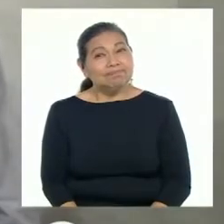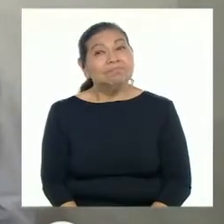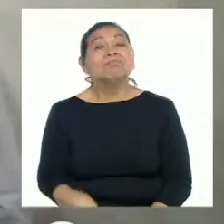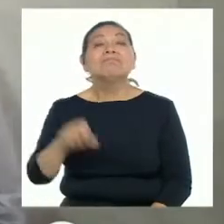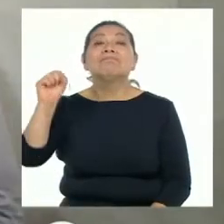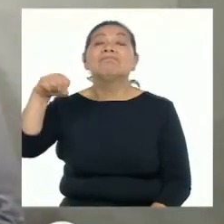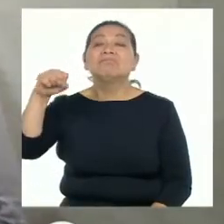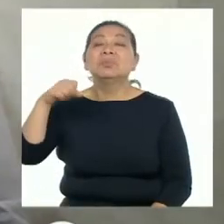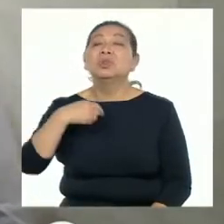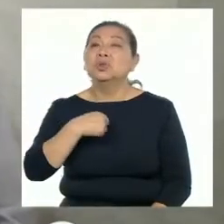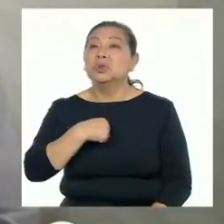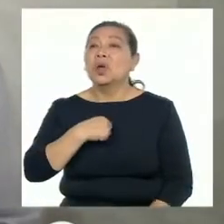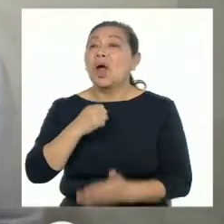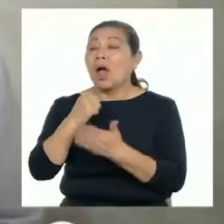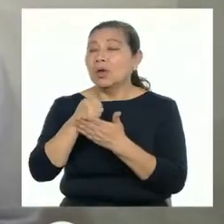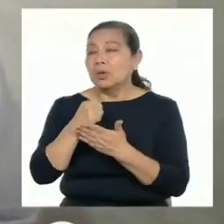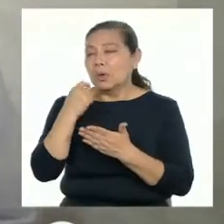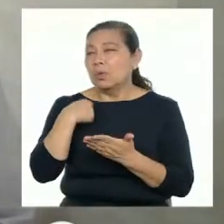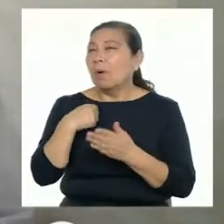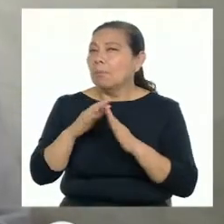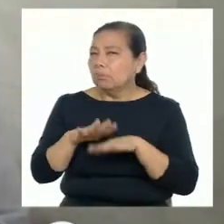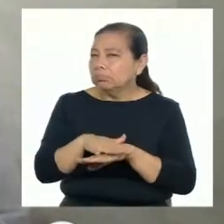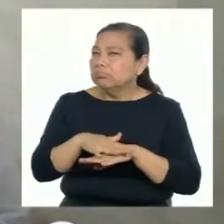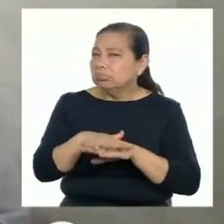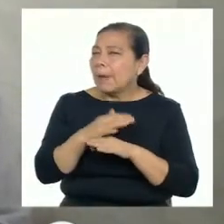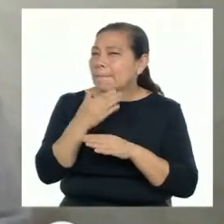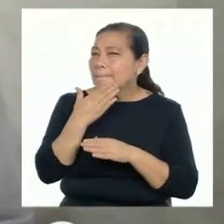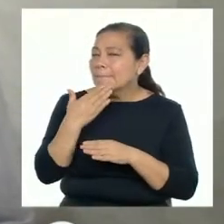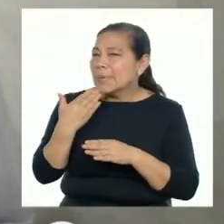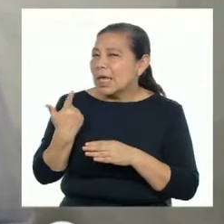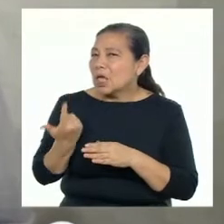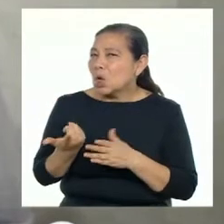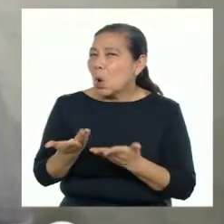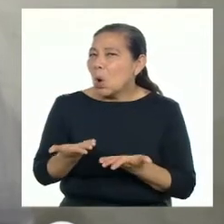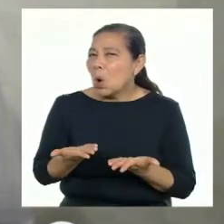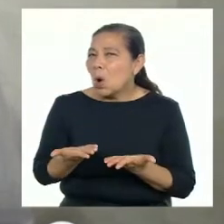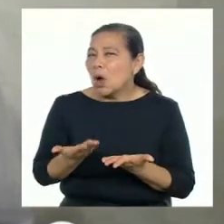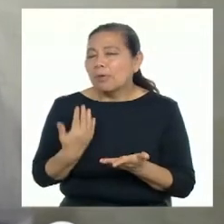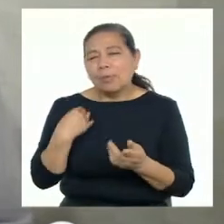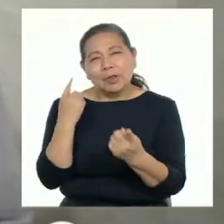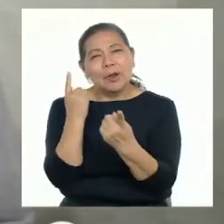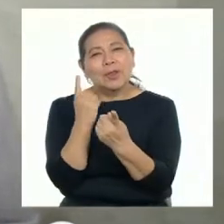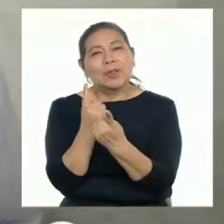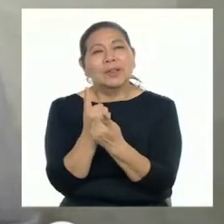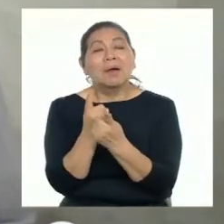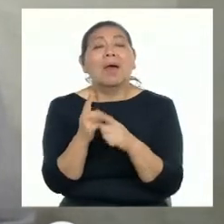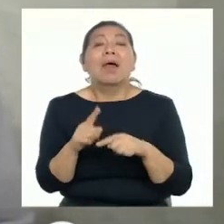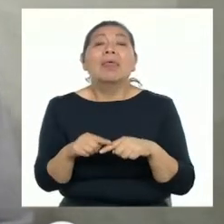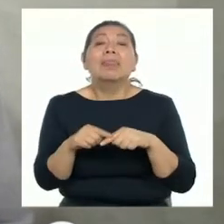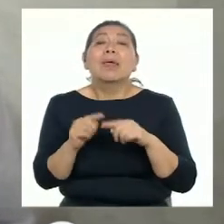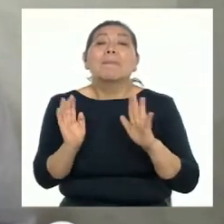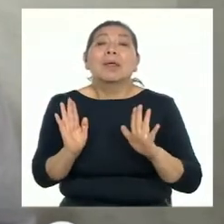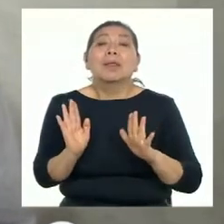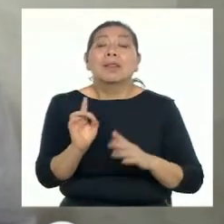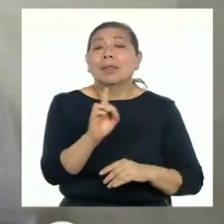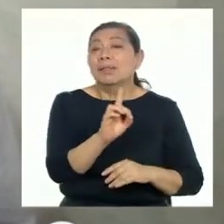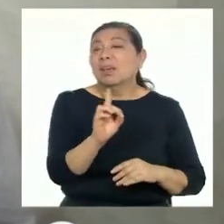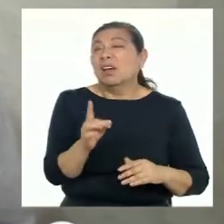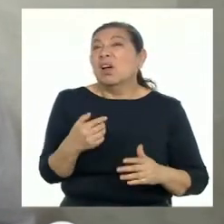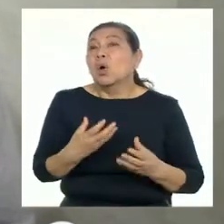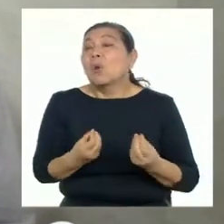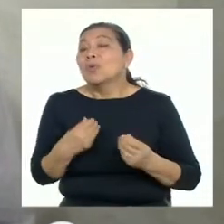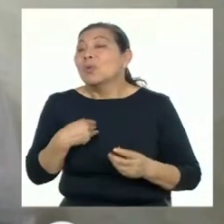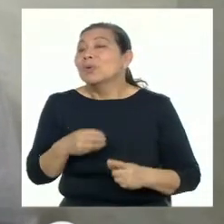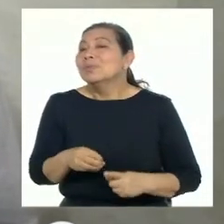Sí, ya que nos ayuda a tener una preparación más completa en referencia a nuestro objetivo, dependiendo también de en qué nos